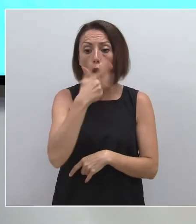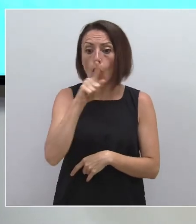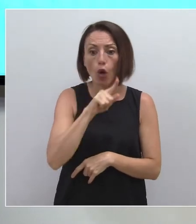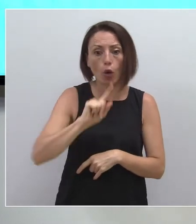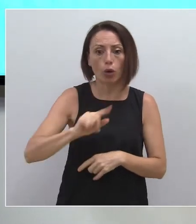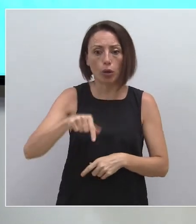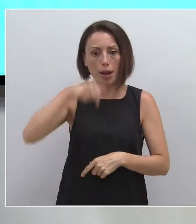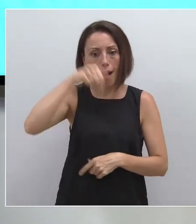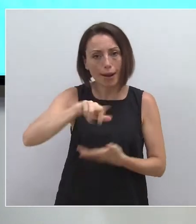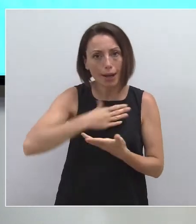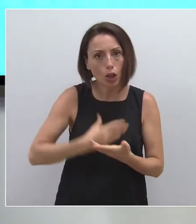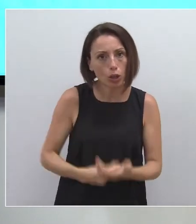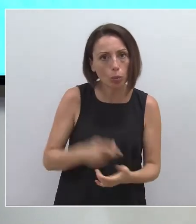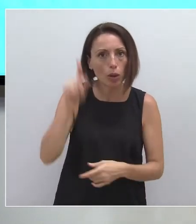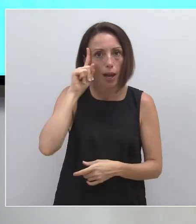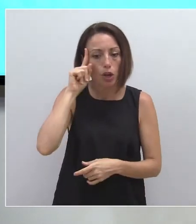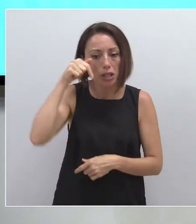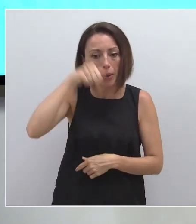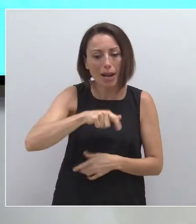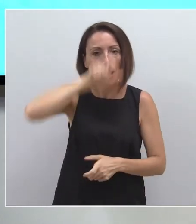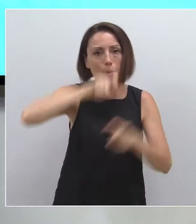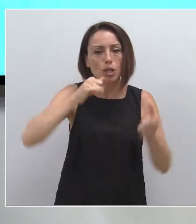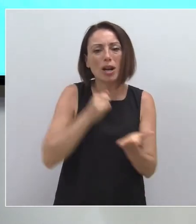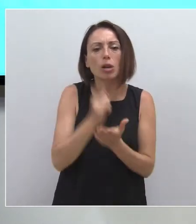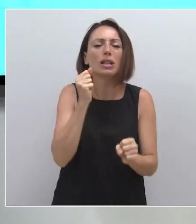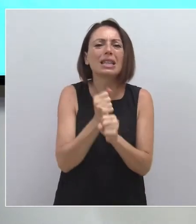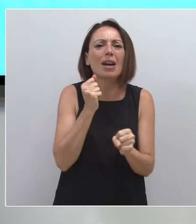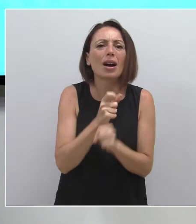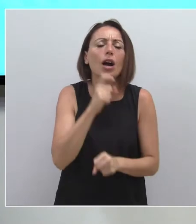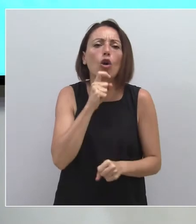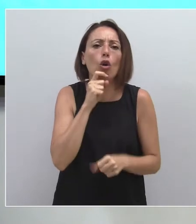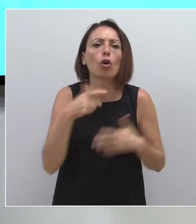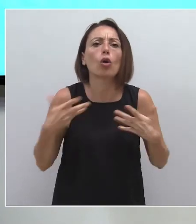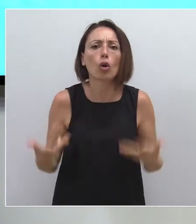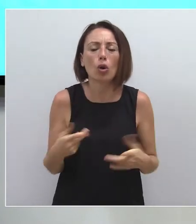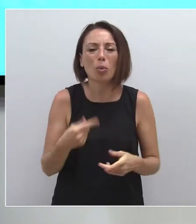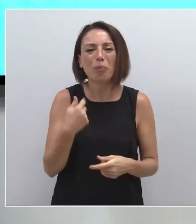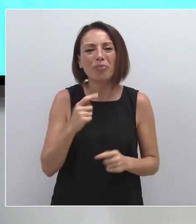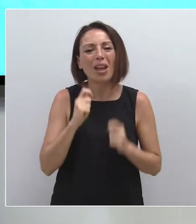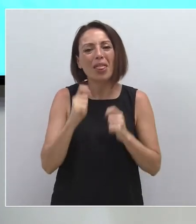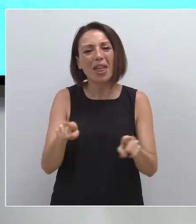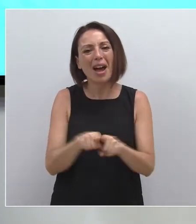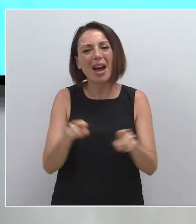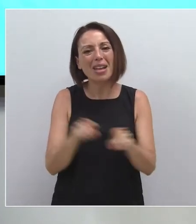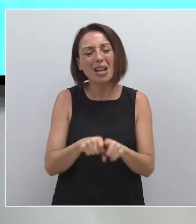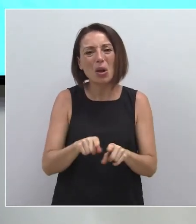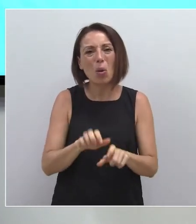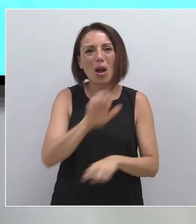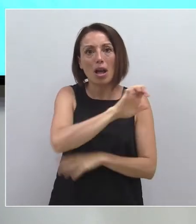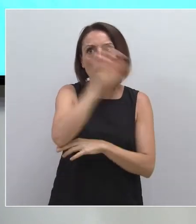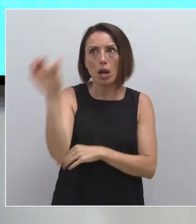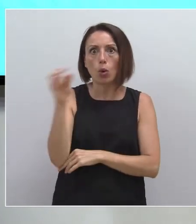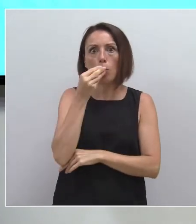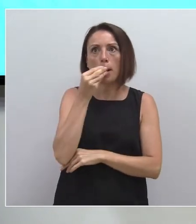a quienes no conocen qué es que están haciendo nuestros agricultores y nuestros ganaderos que están alimentando a más de media Europa y lo están haciendo